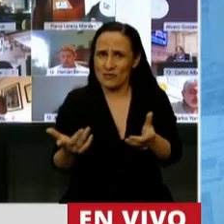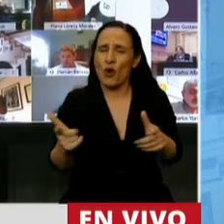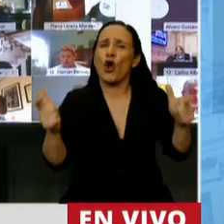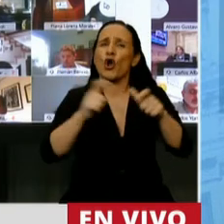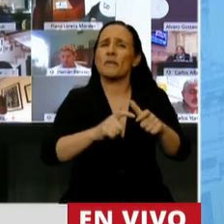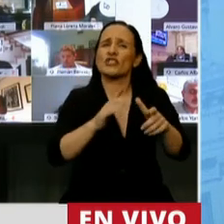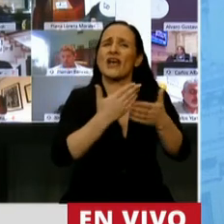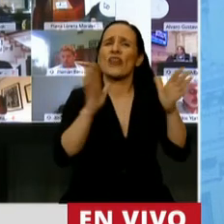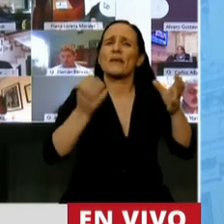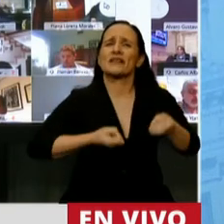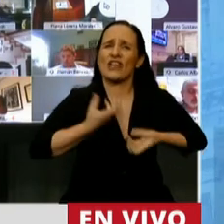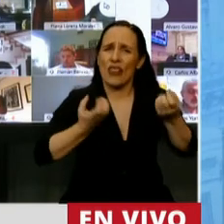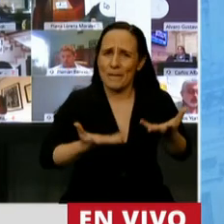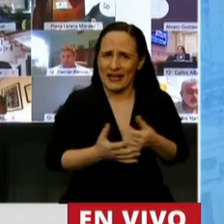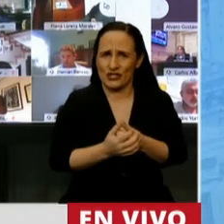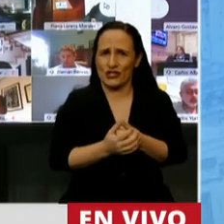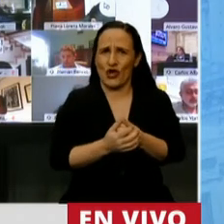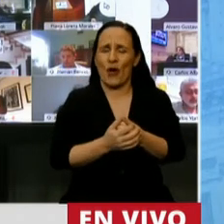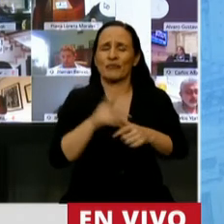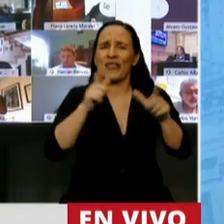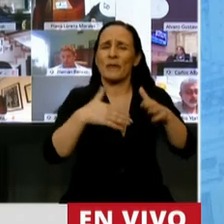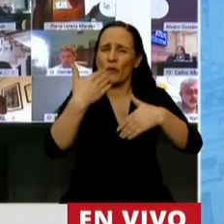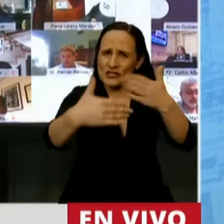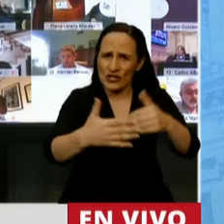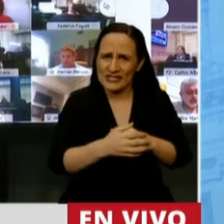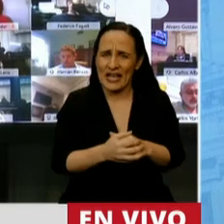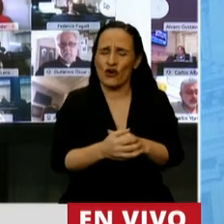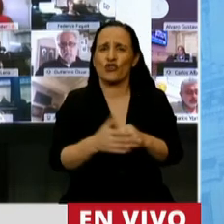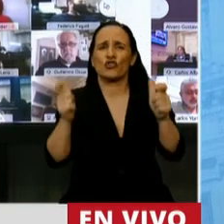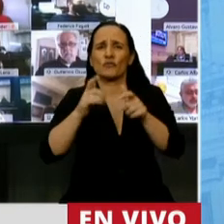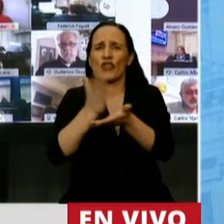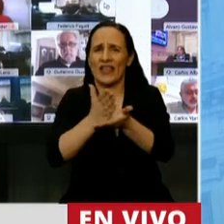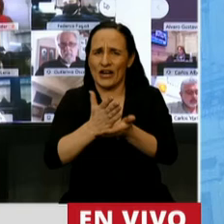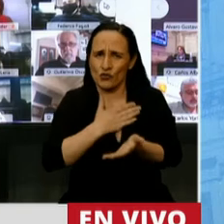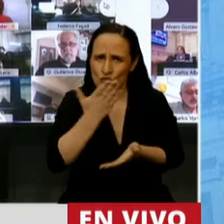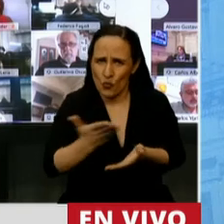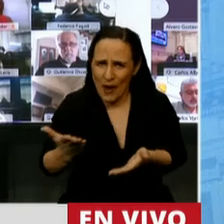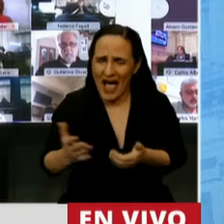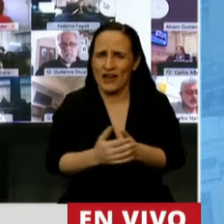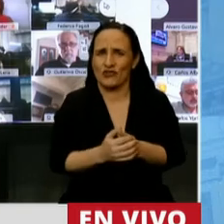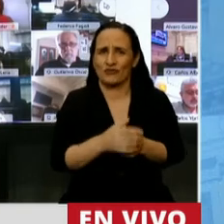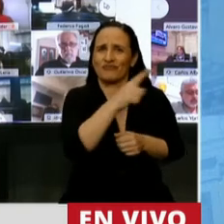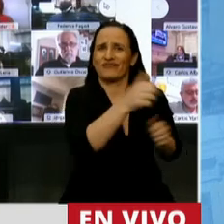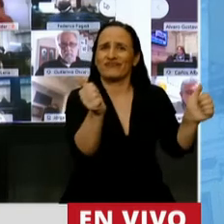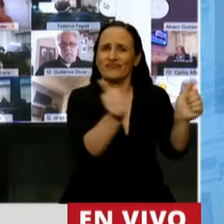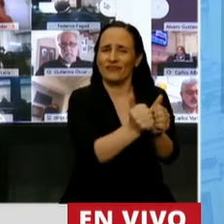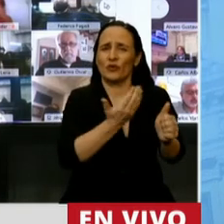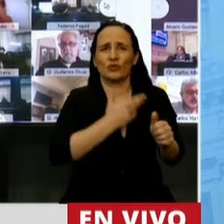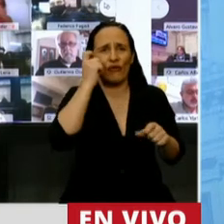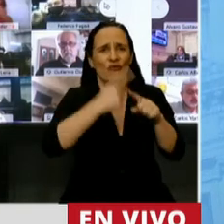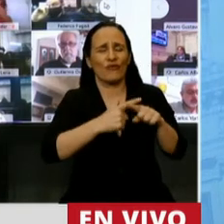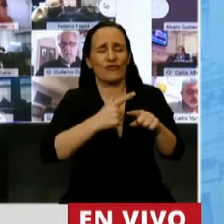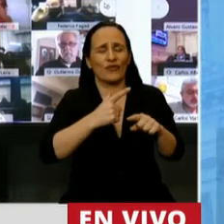de Expresión, de Población y Desarrollo, de Derechos Humanos, fue ella la que estuvo al lado de Félix Díaz